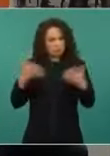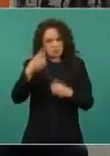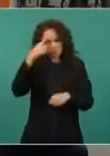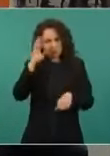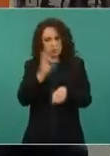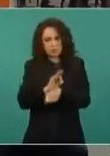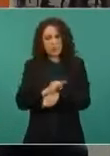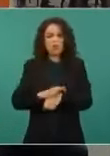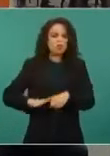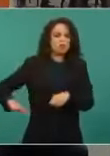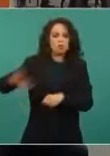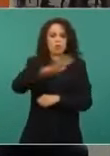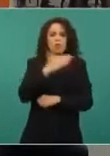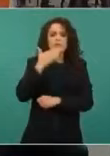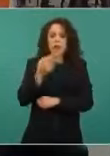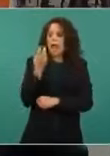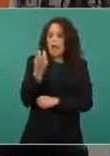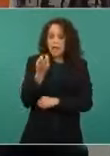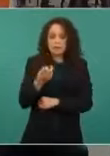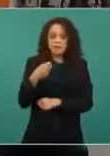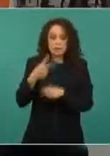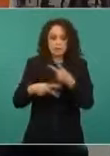bien a todos. Eso es lo que vamos a hacer. Gracias. Gracias. Gracias. Gracias. Gracias.